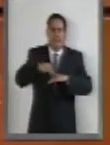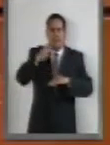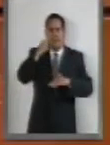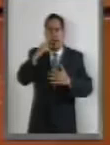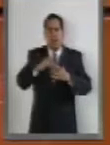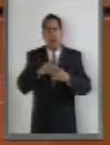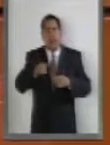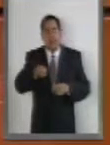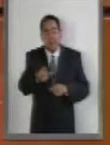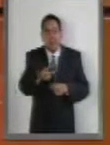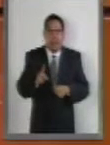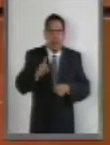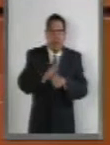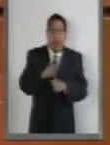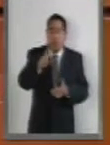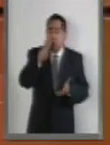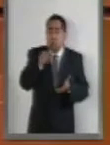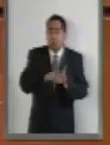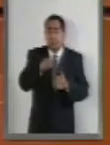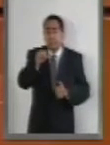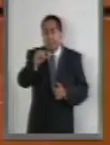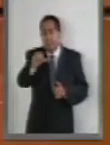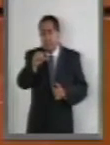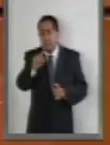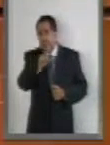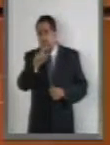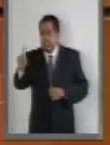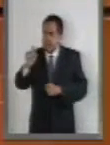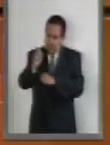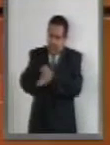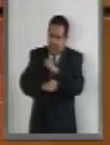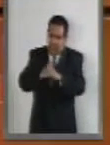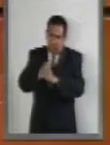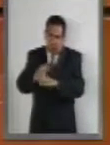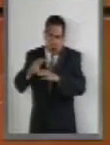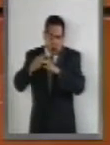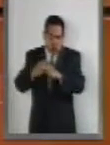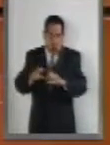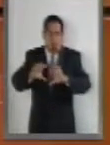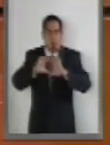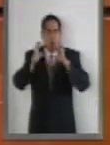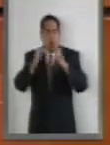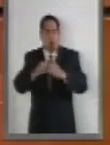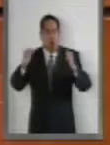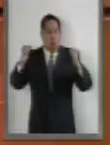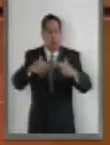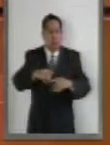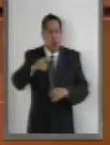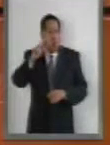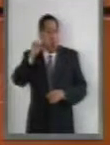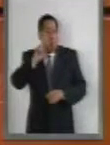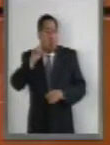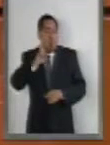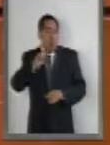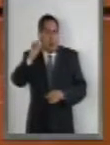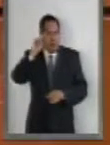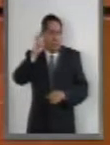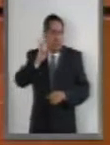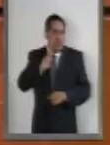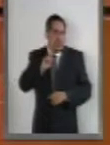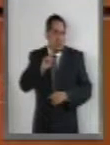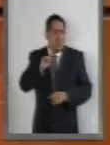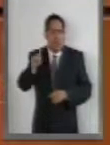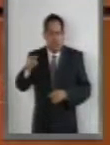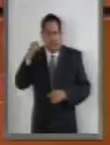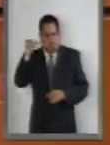se declare el año 2016 centenario de los congresos feministas de Yucatán. Justo reconocimiento